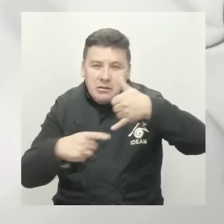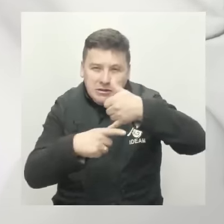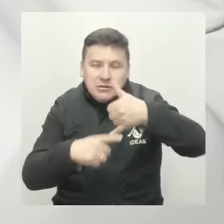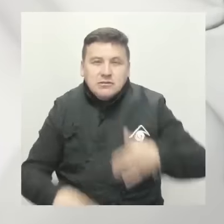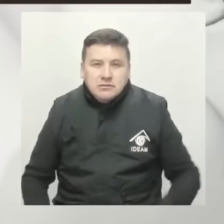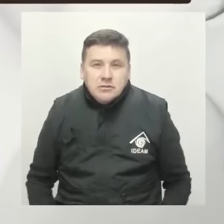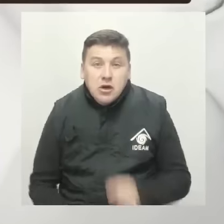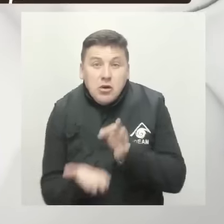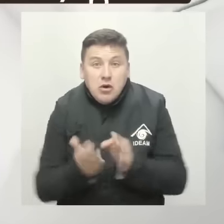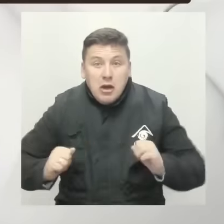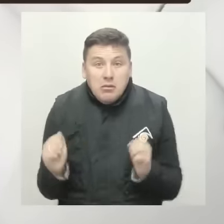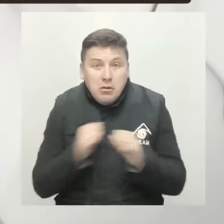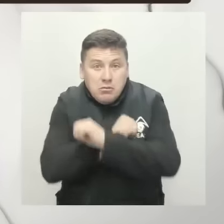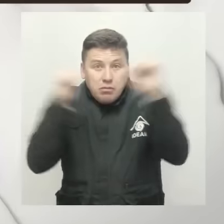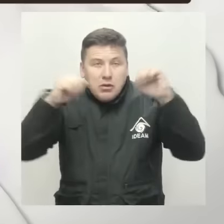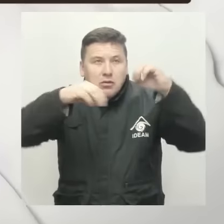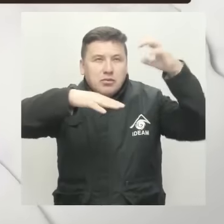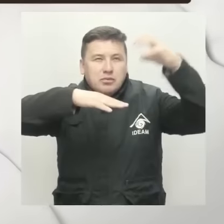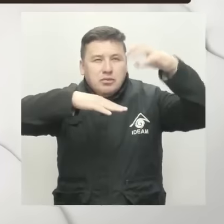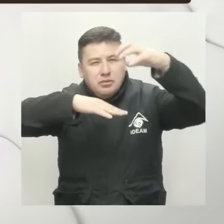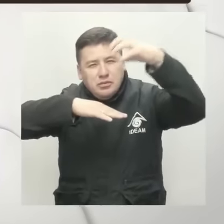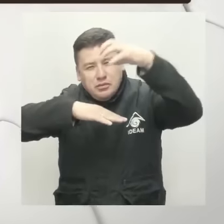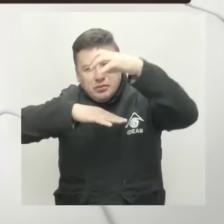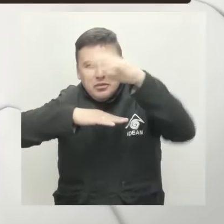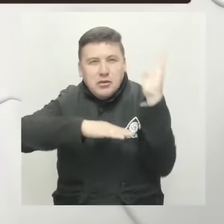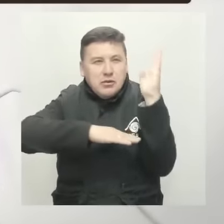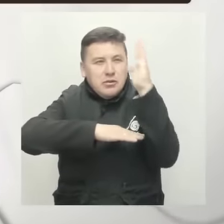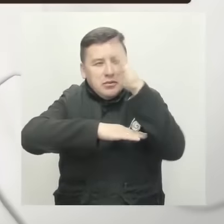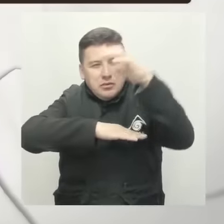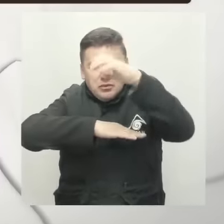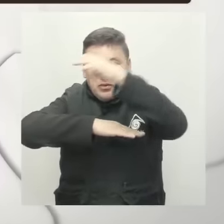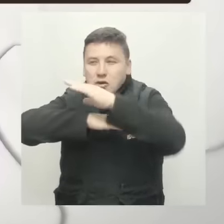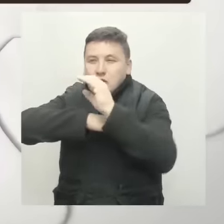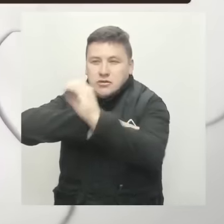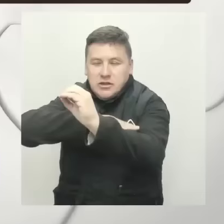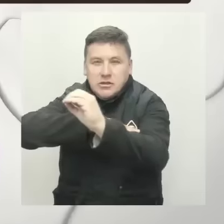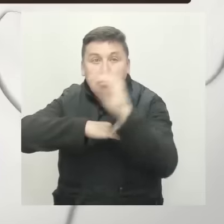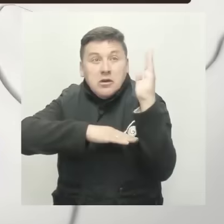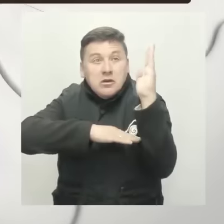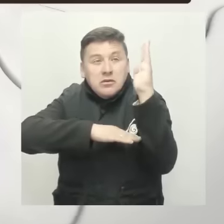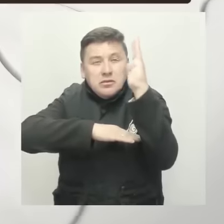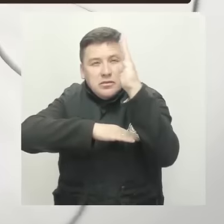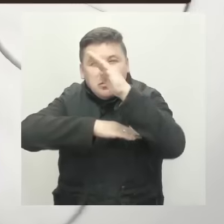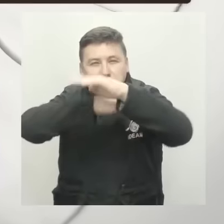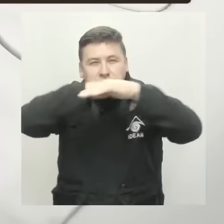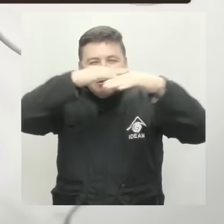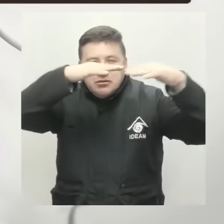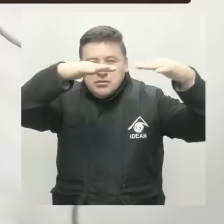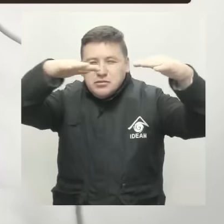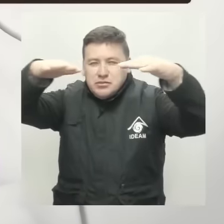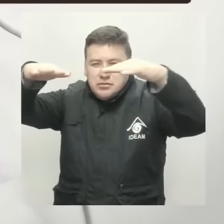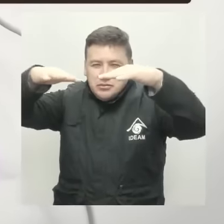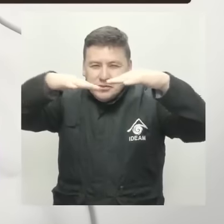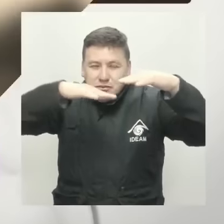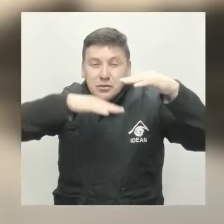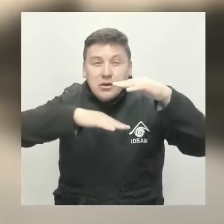primeras horas espera lloviznas al norte de la ciudad y suroccidente de la sabana. Transcurrida la mañana, los cielos se cubrirán con predominio de